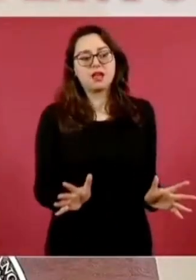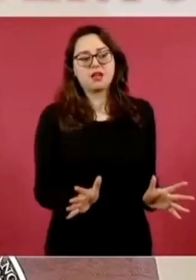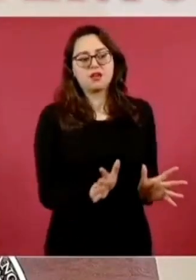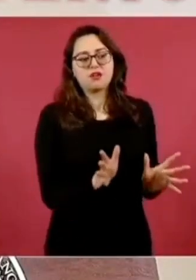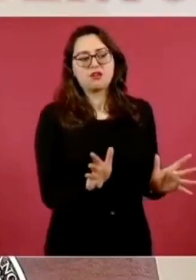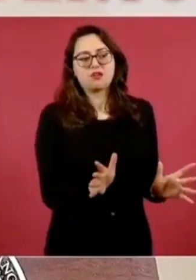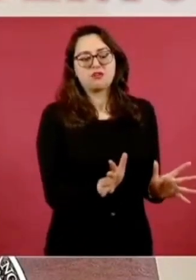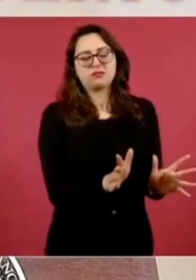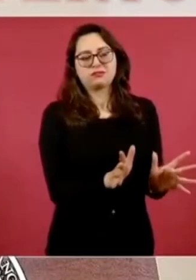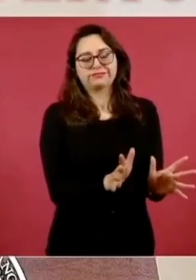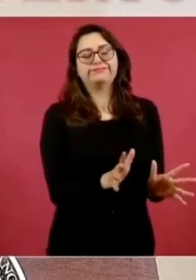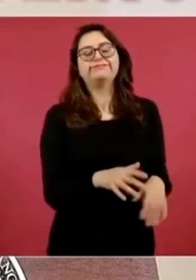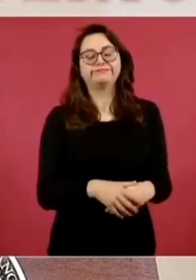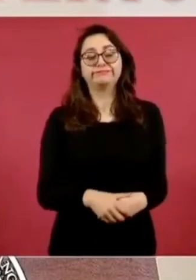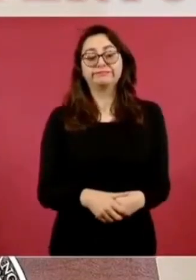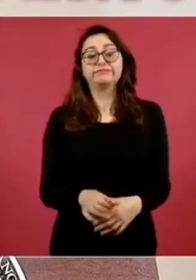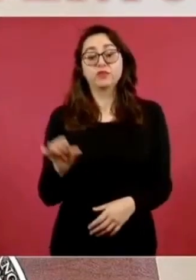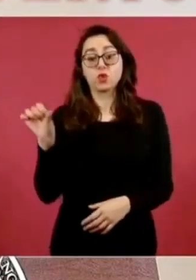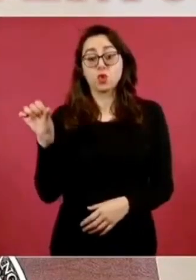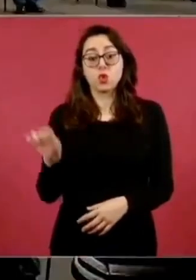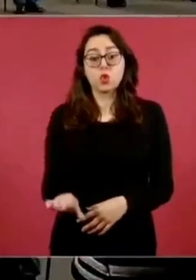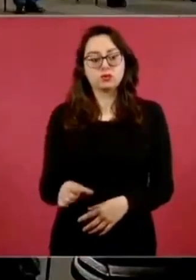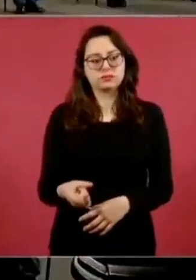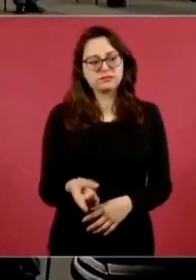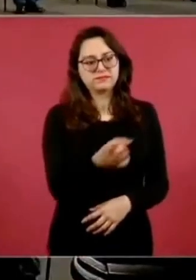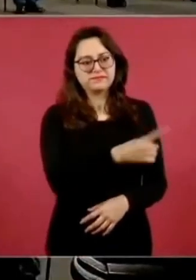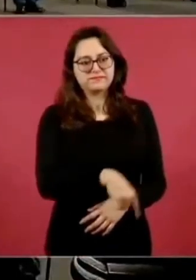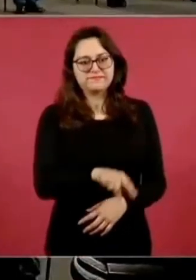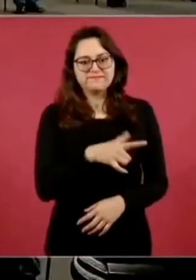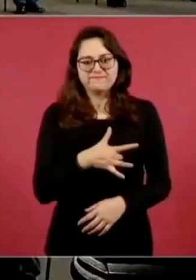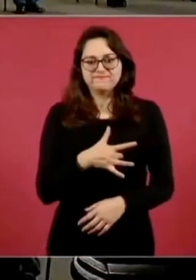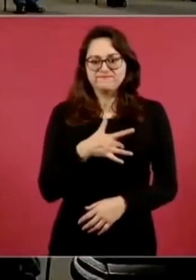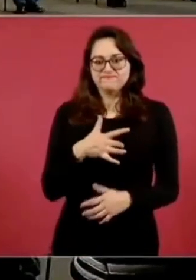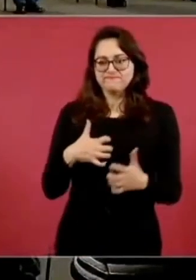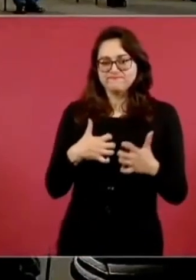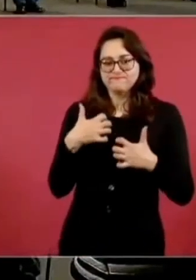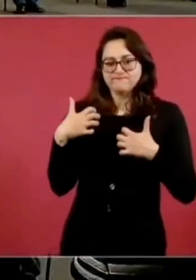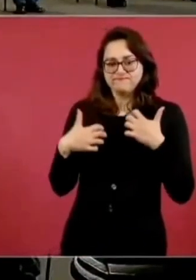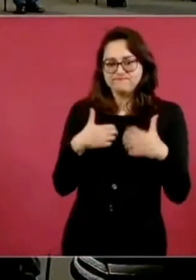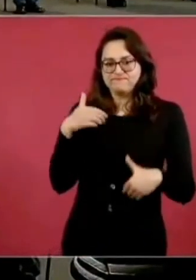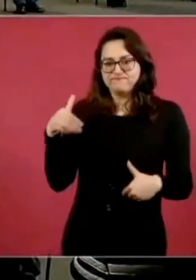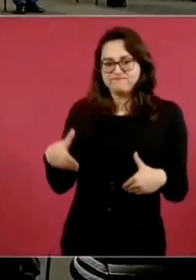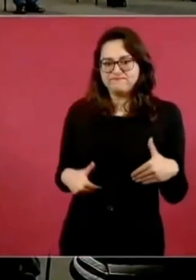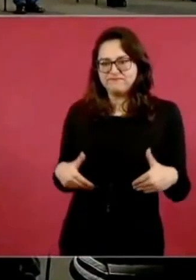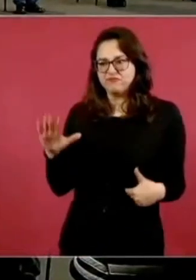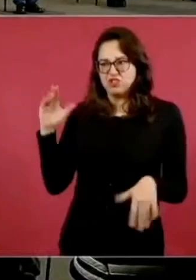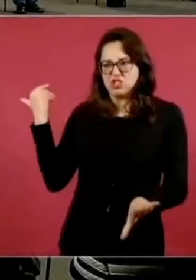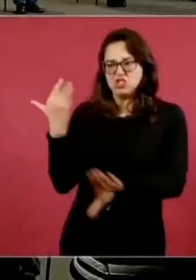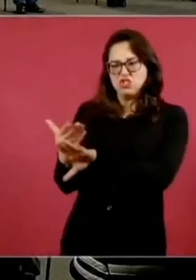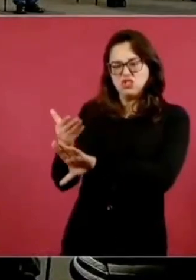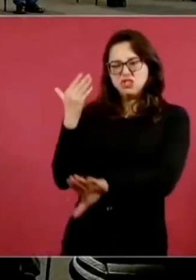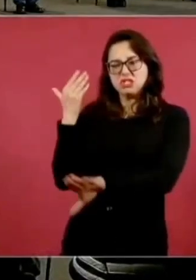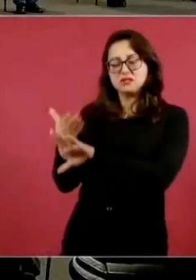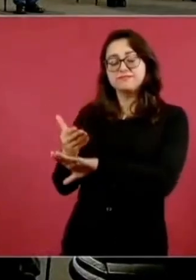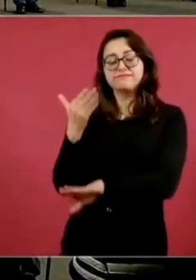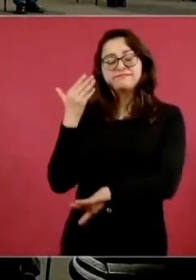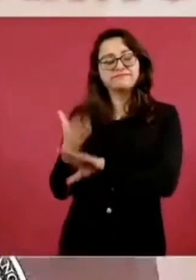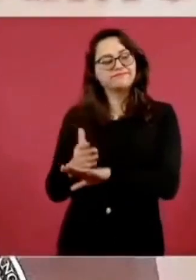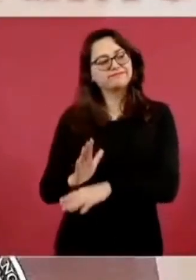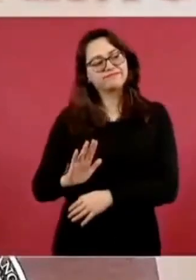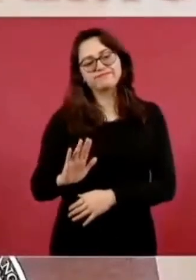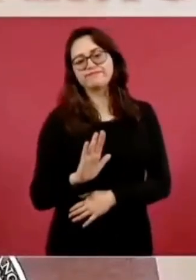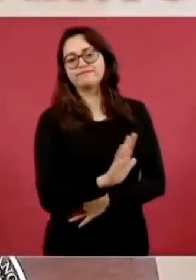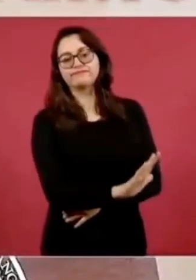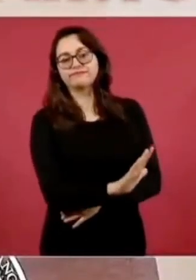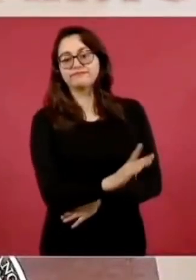tiranos de las gestiones anteriores les duela e intenten por todos los medios frenar esta transformación, la autonomía profesional